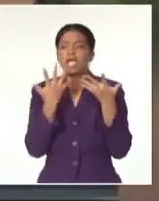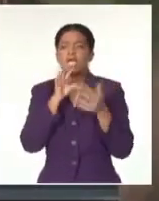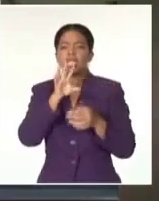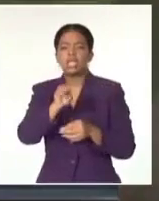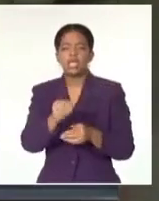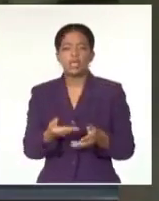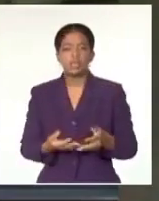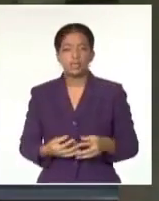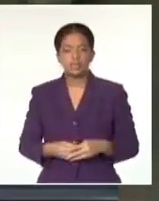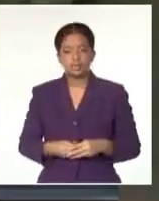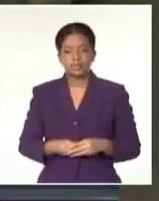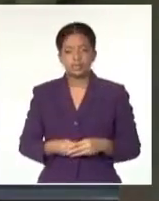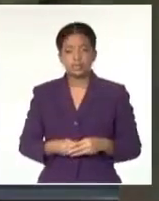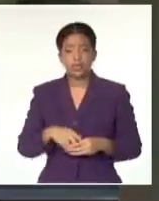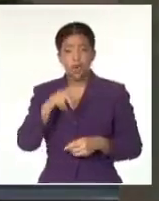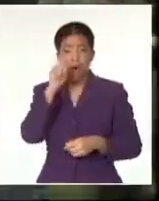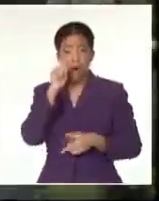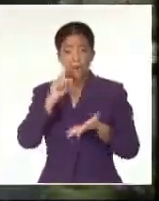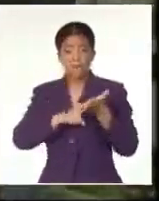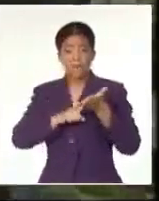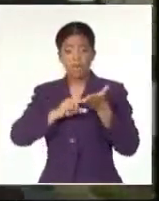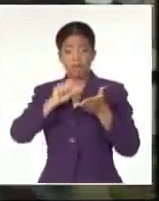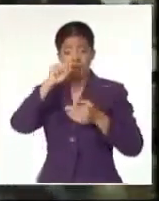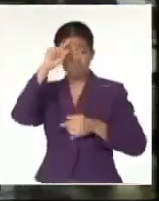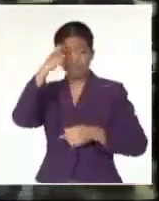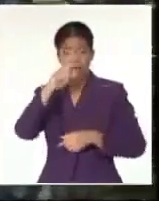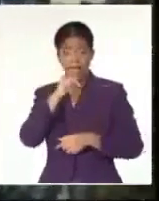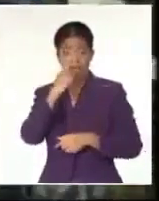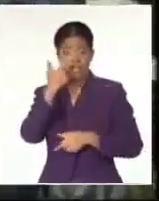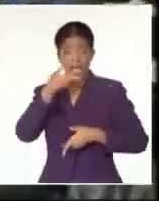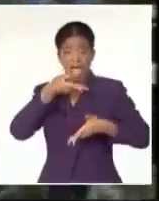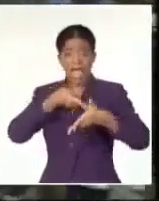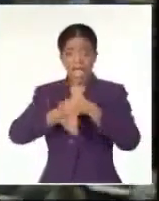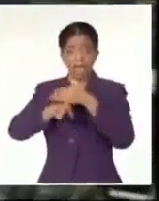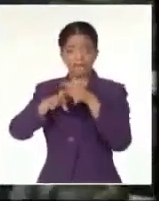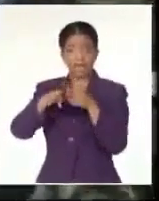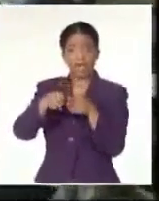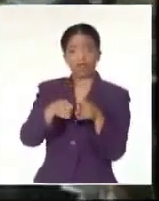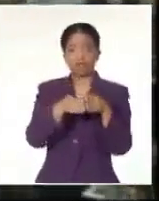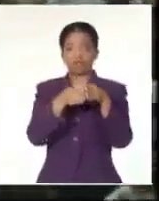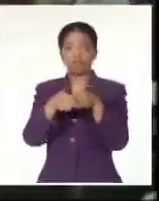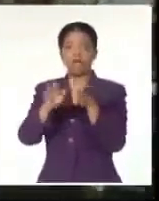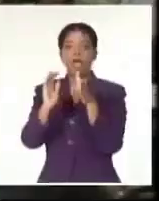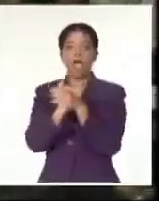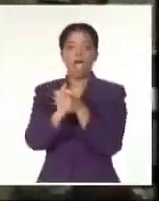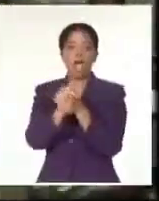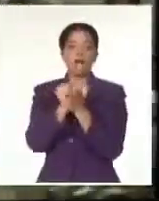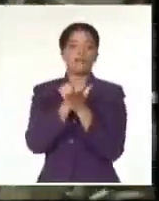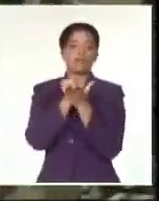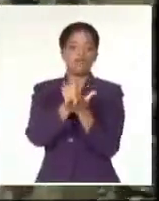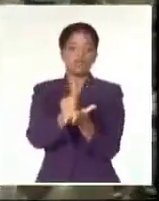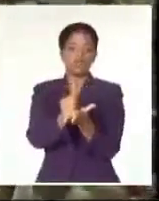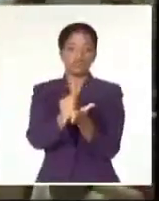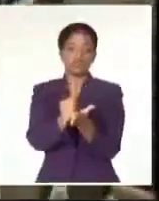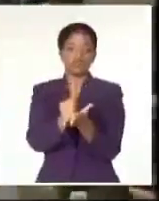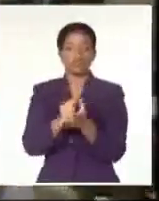que Posada Carriles iba a entrar allí, escoltado por Santiago Álvarez,